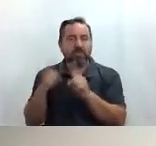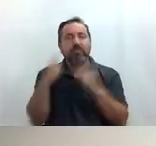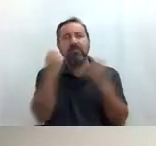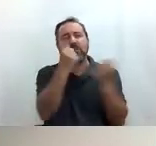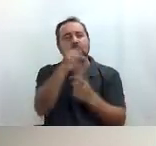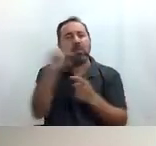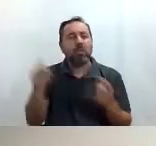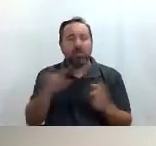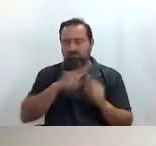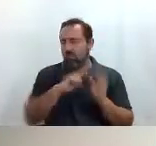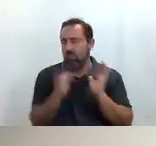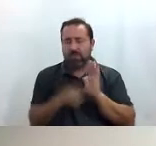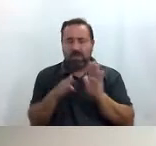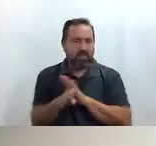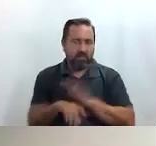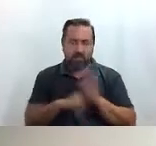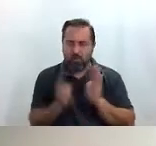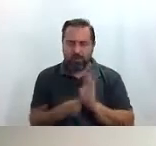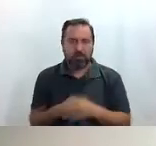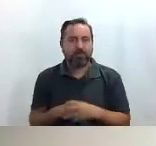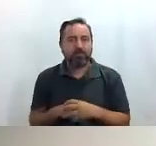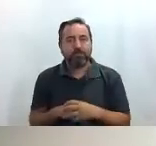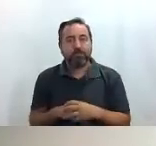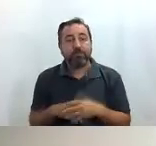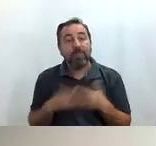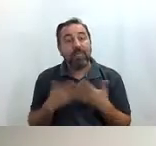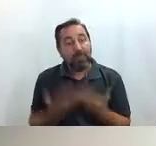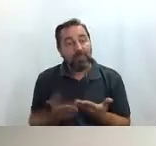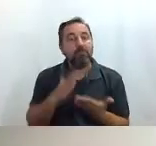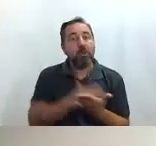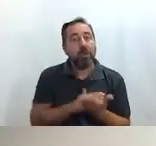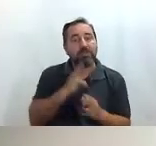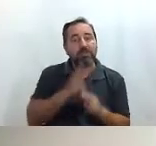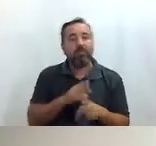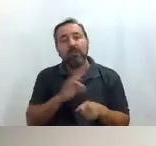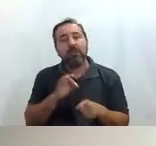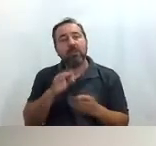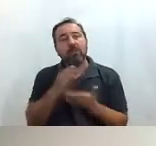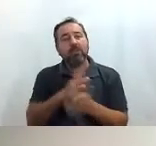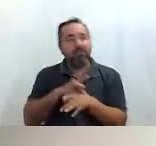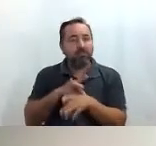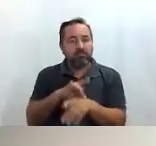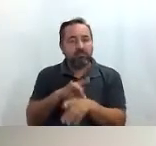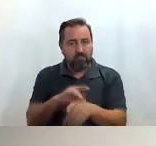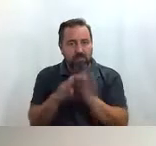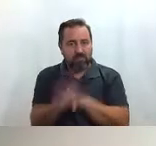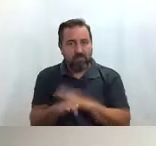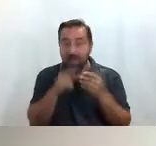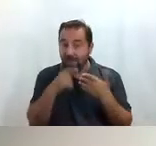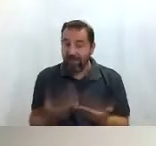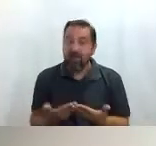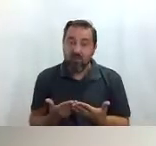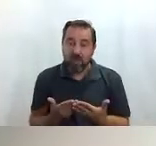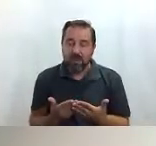plenamente accesibles también tenemos un programa de visitas guiadas accesibles que ahora mismo ahora mismo estamos